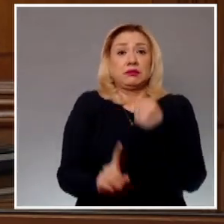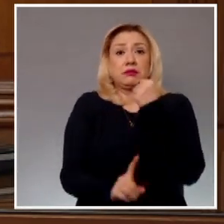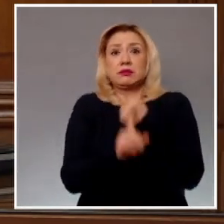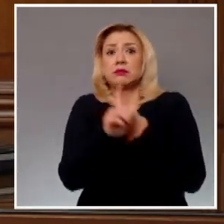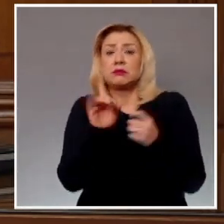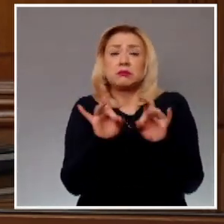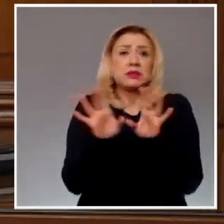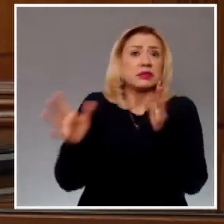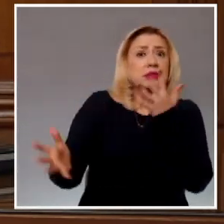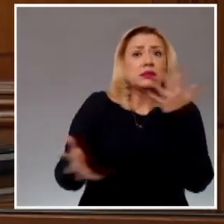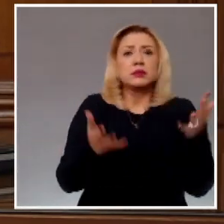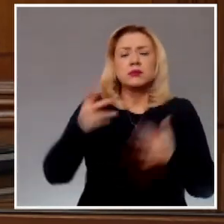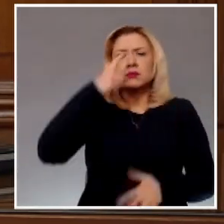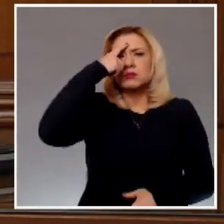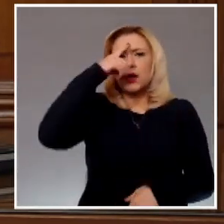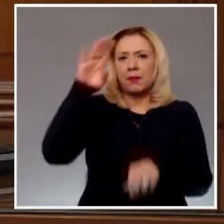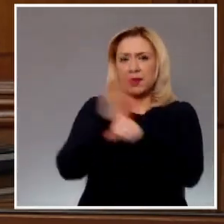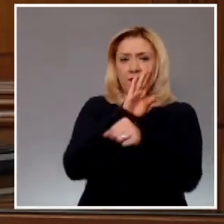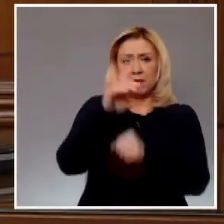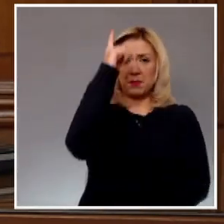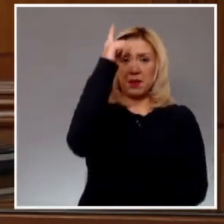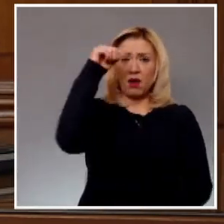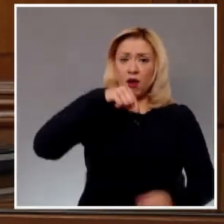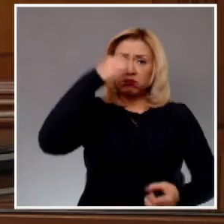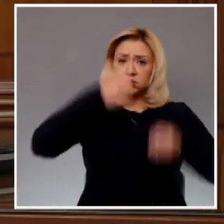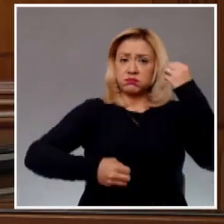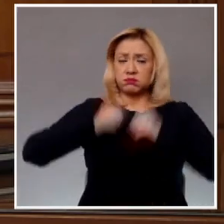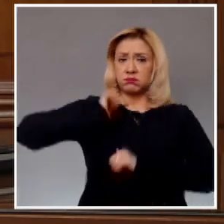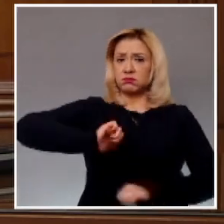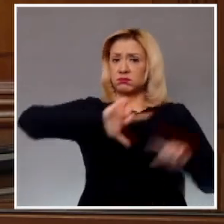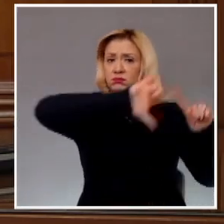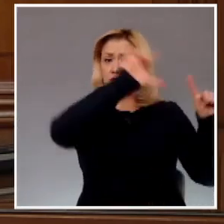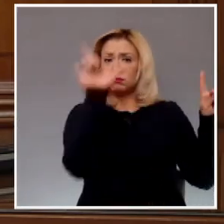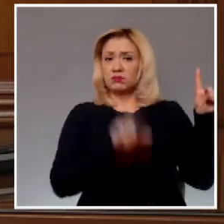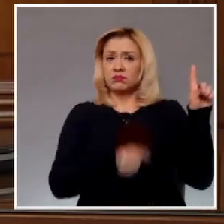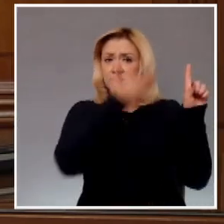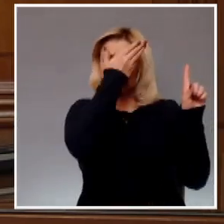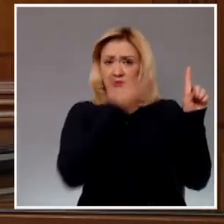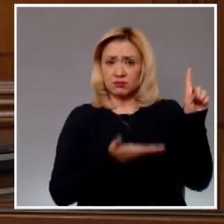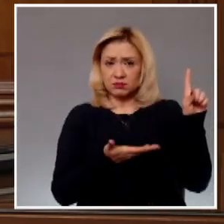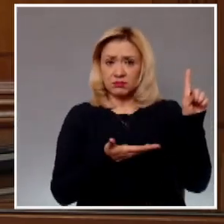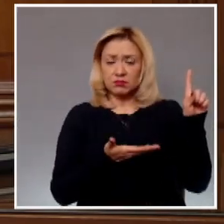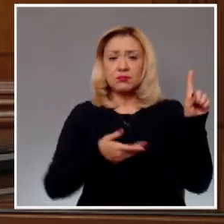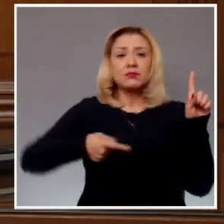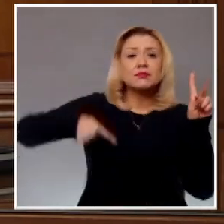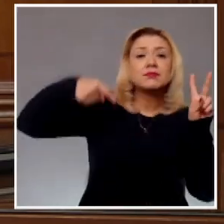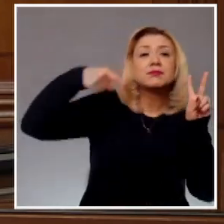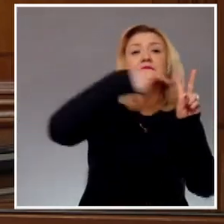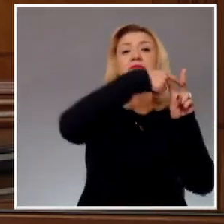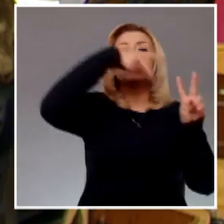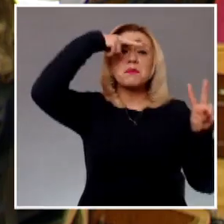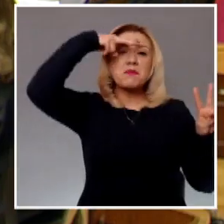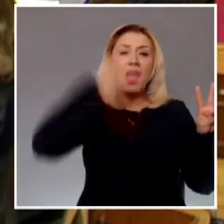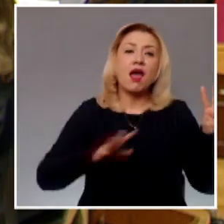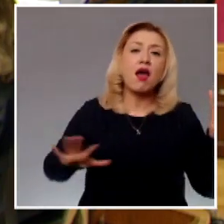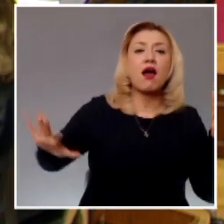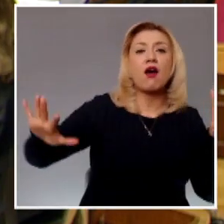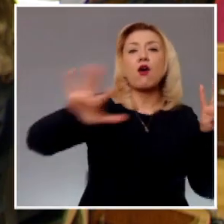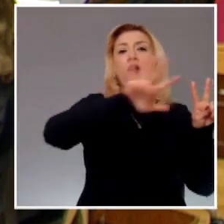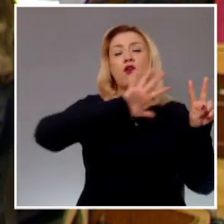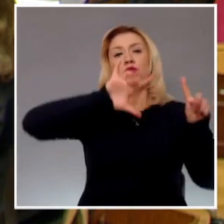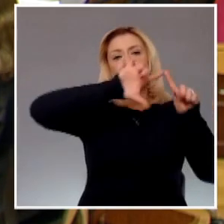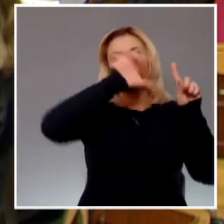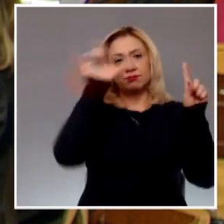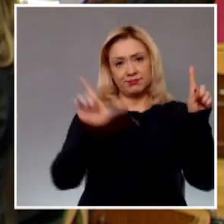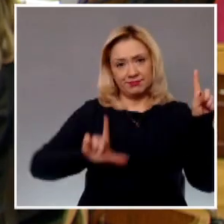Poder Judicial de la Federación, en beneficio de nuestro país, en beneficio de México. Tras